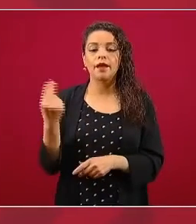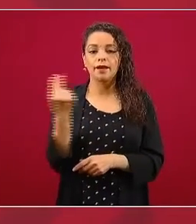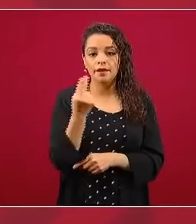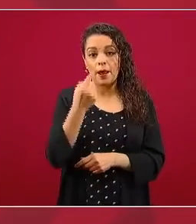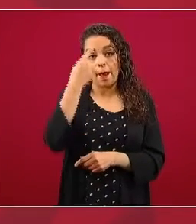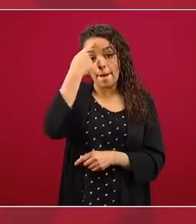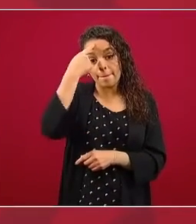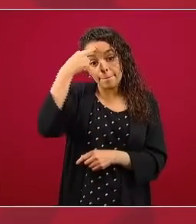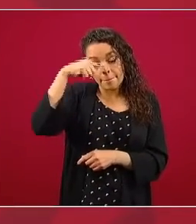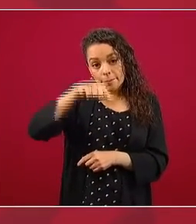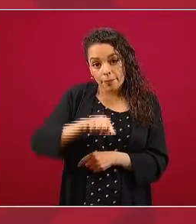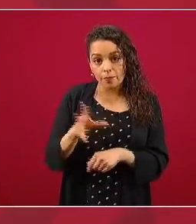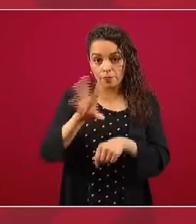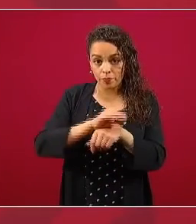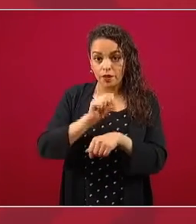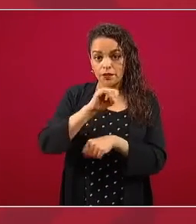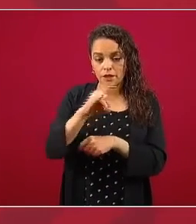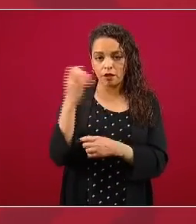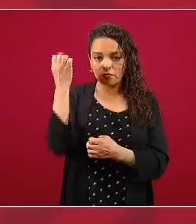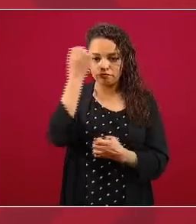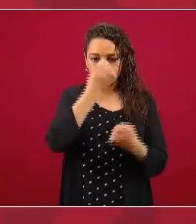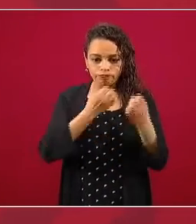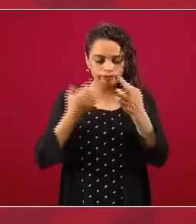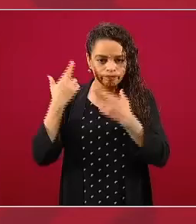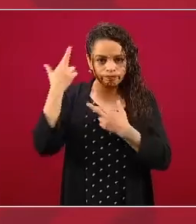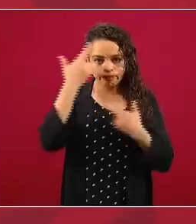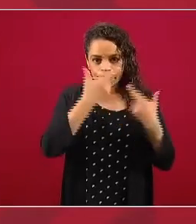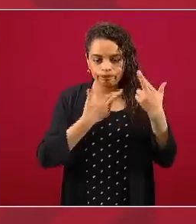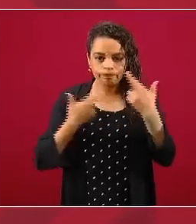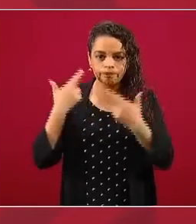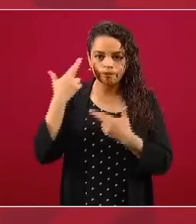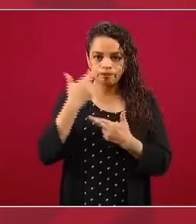con métodos